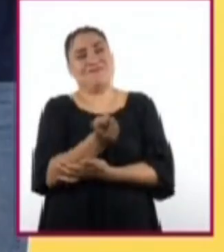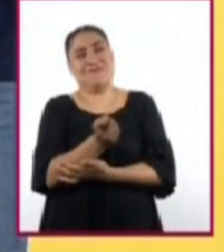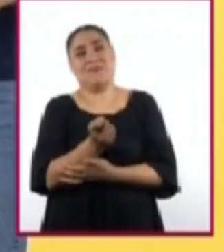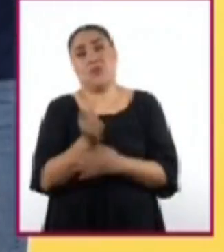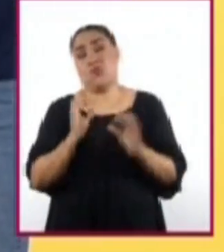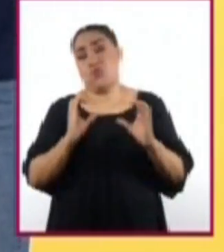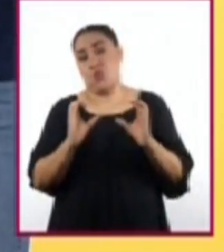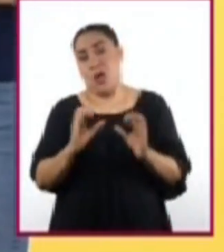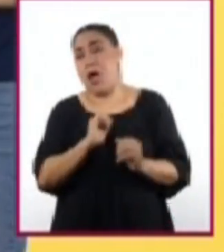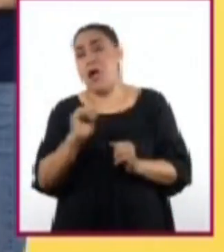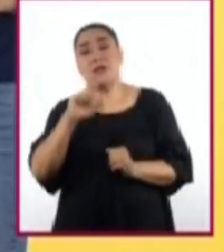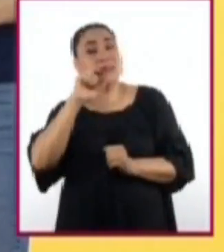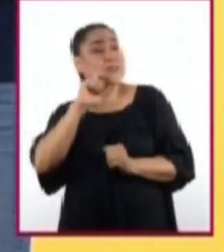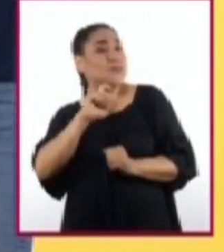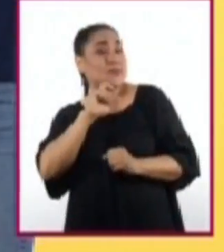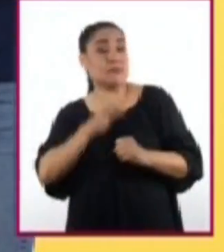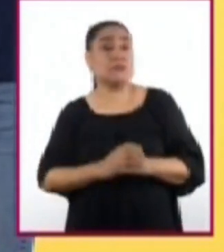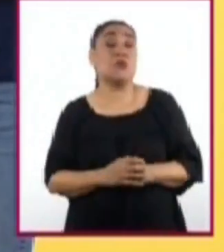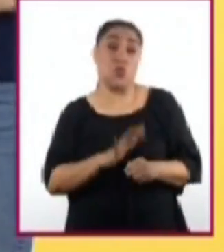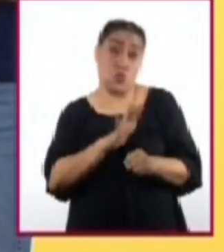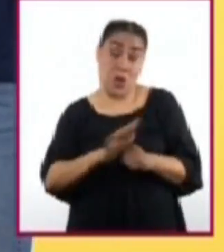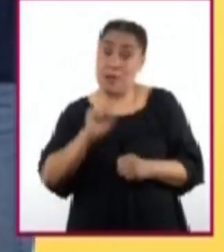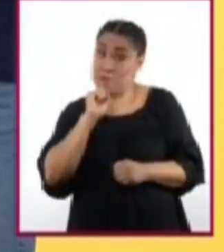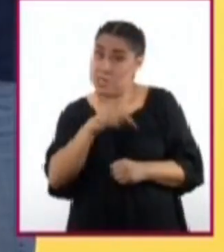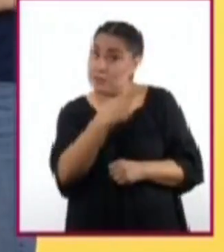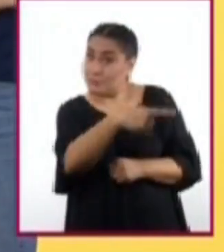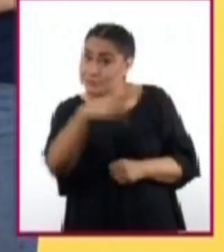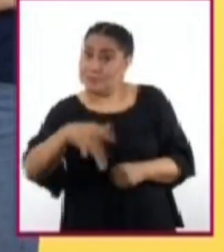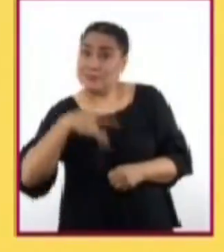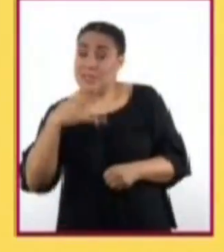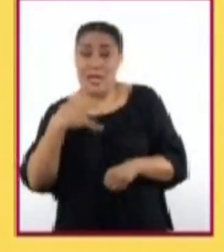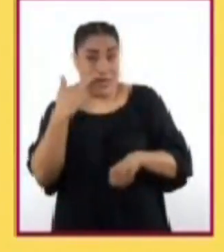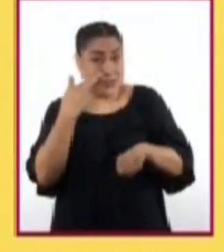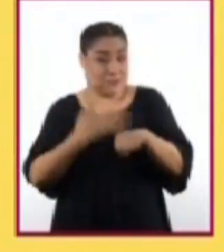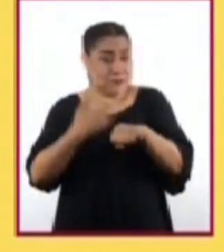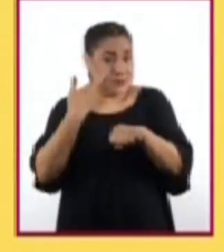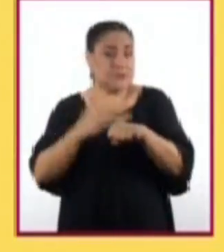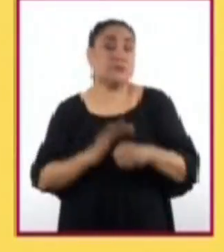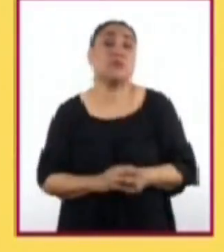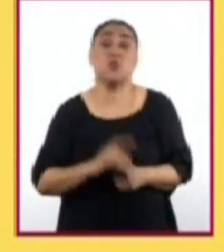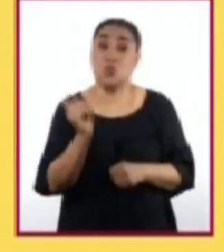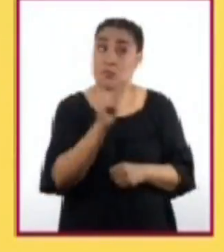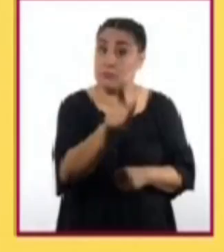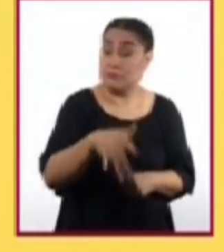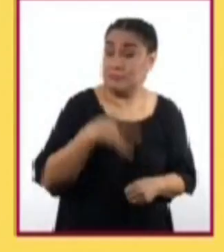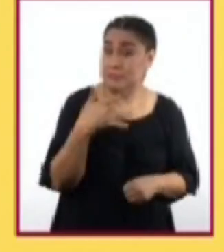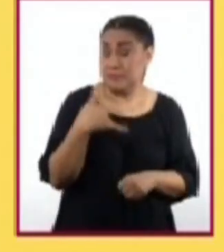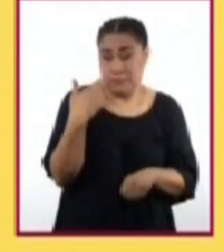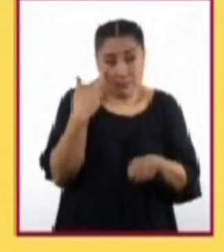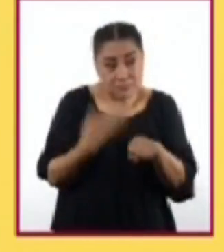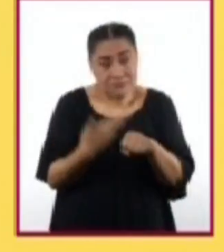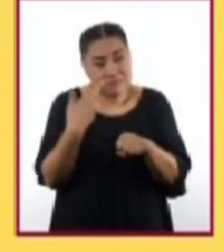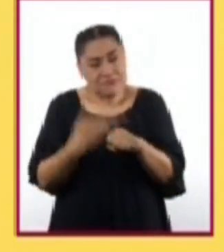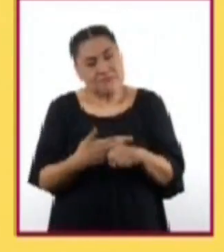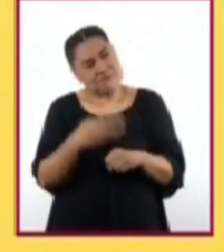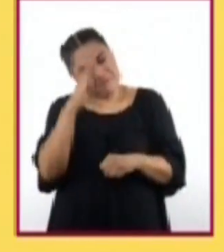sexualidad. Esto implica asumir también responsabilidades. Las decisiones que tomes en relación con tu vida sexual